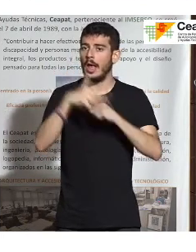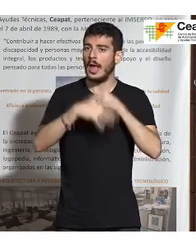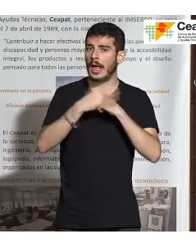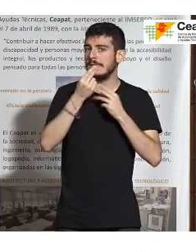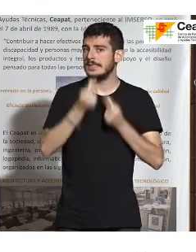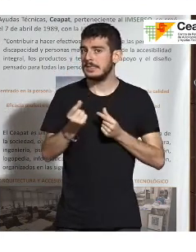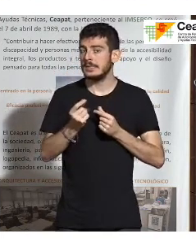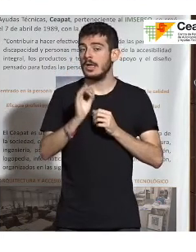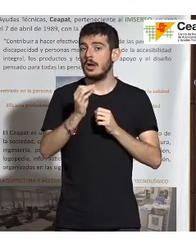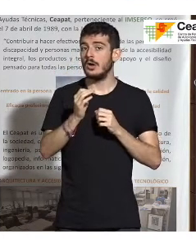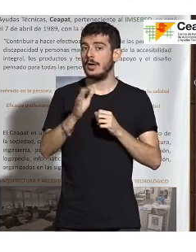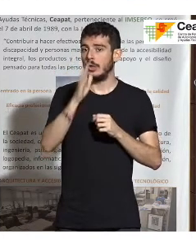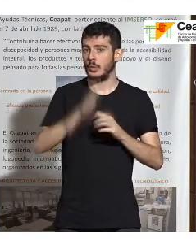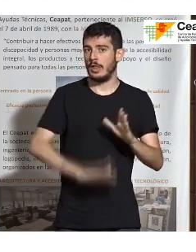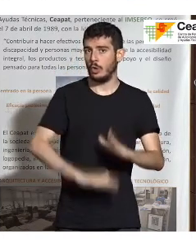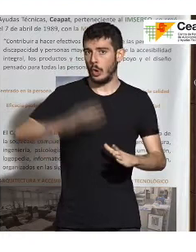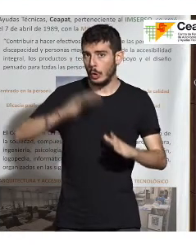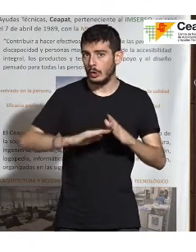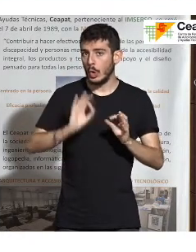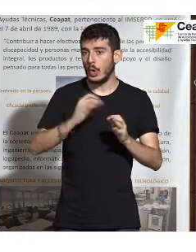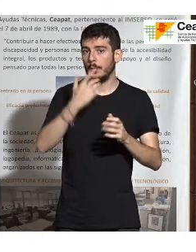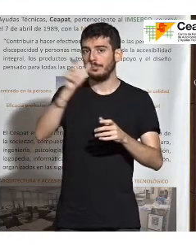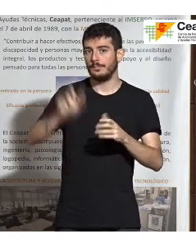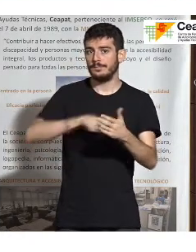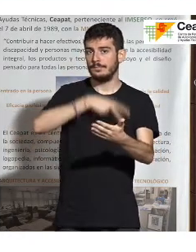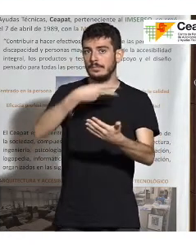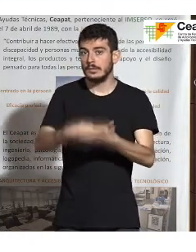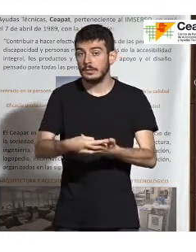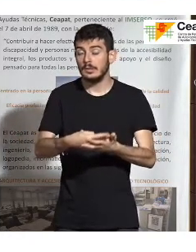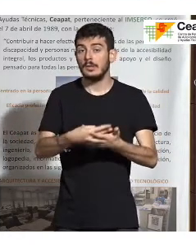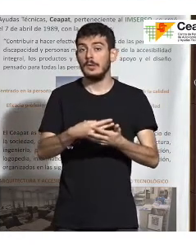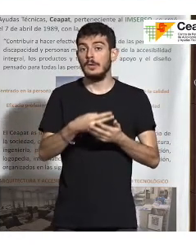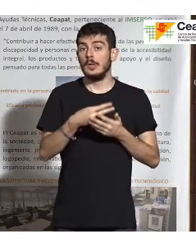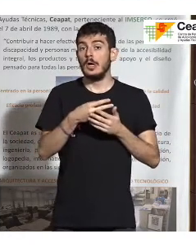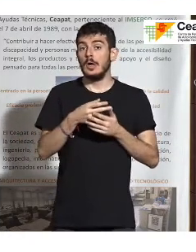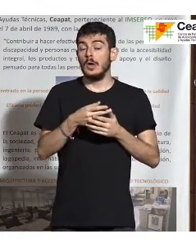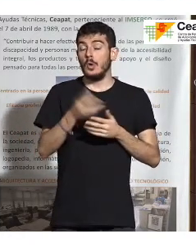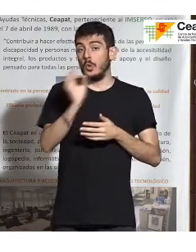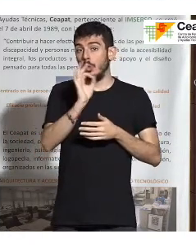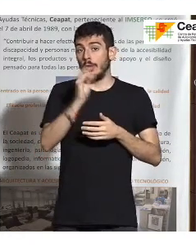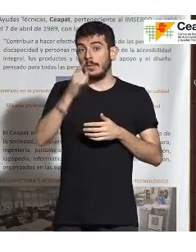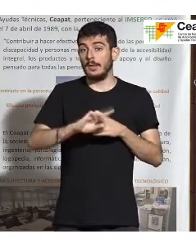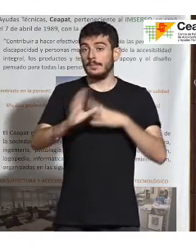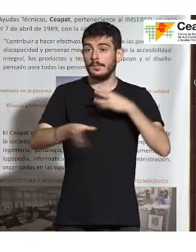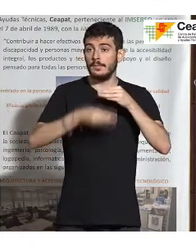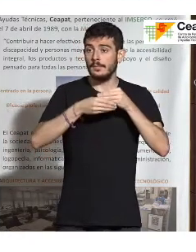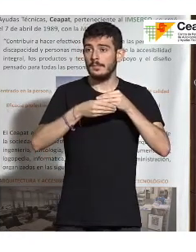inundación, caídas o lo que pueden ser también complementados para